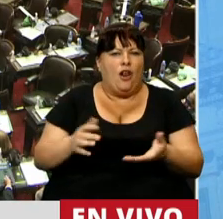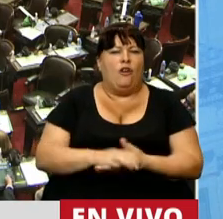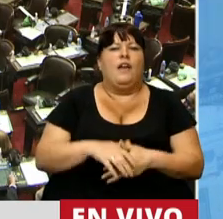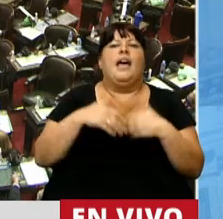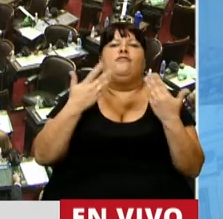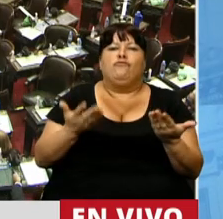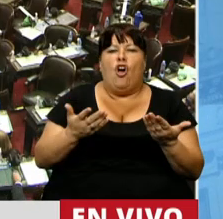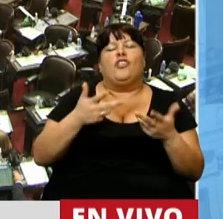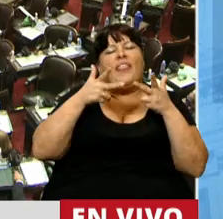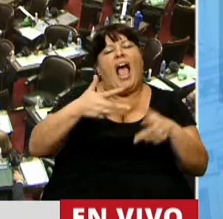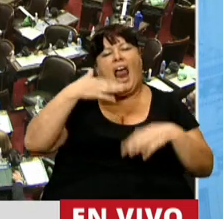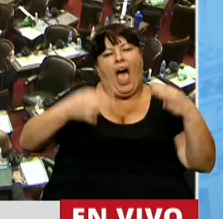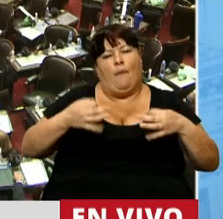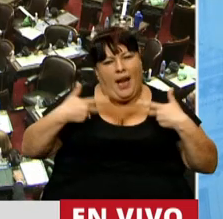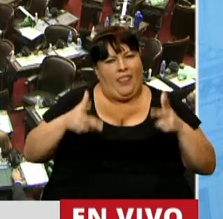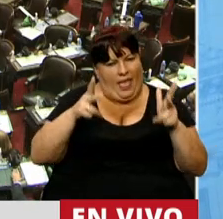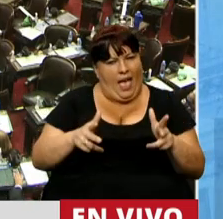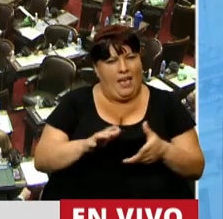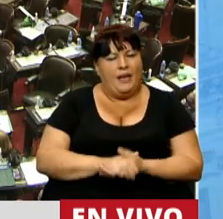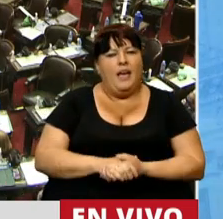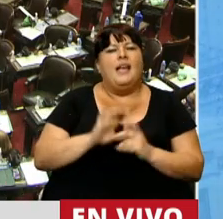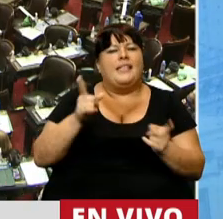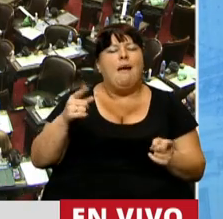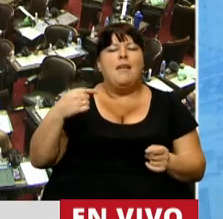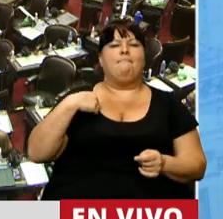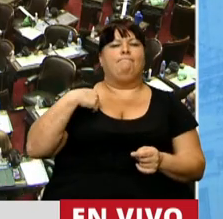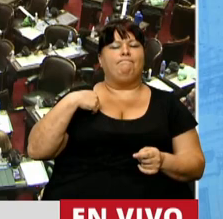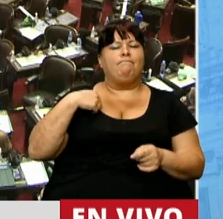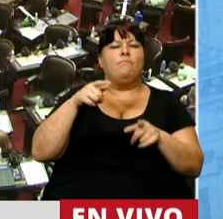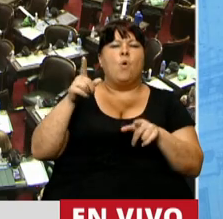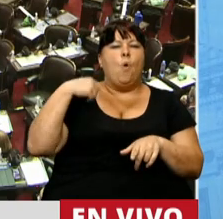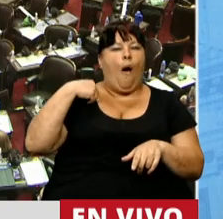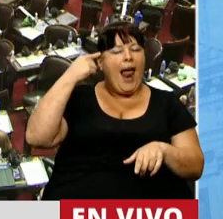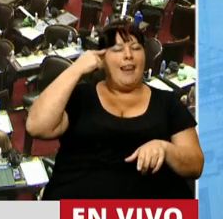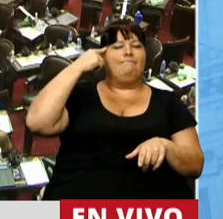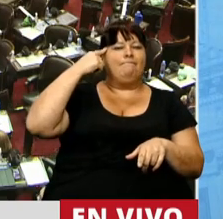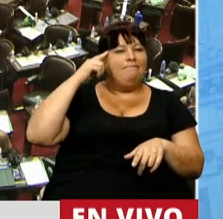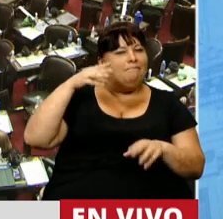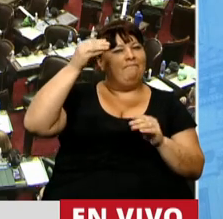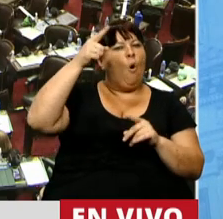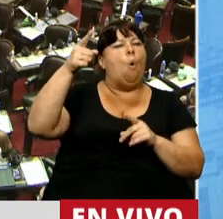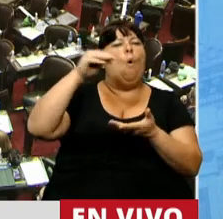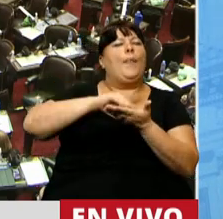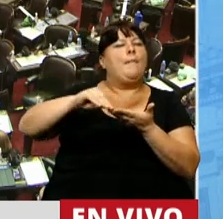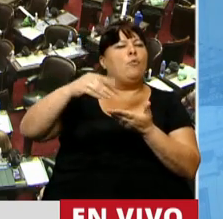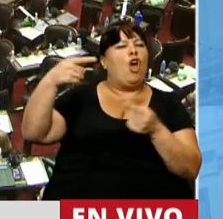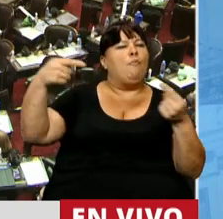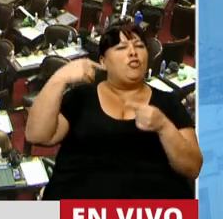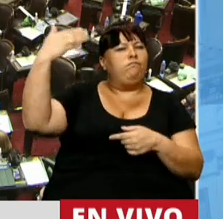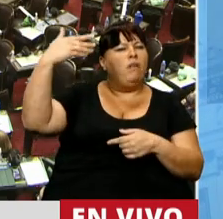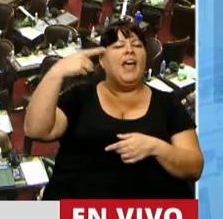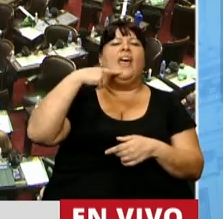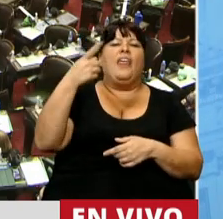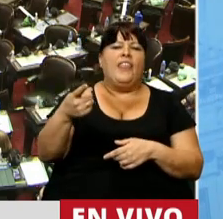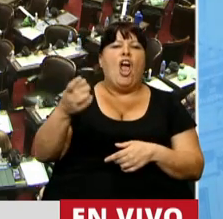digamos las cosas como son. Y algo que me quedó en la cabeza de alguien, de un diputado de la oposición que